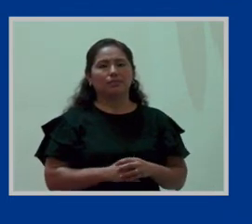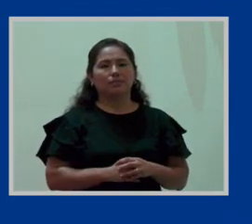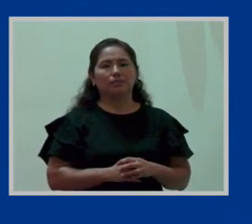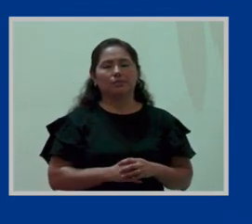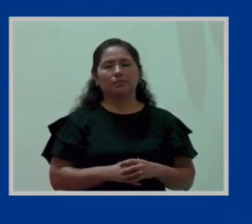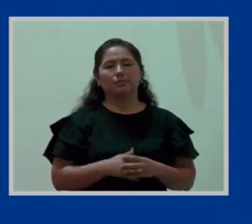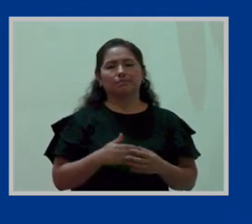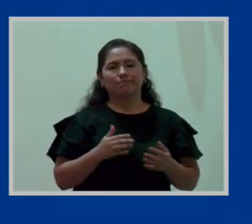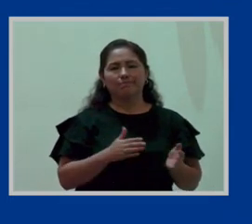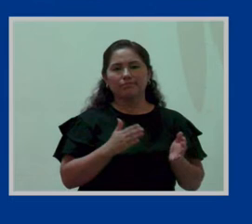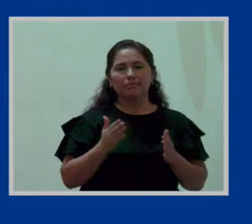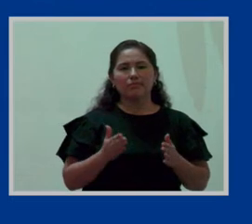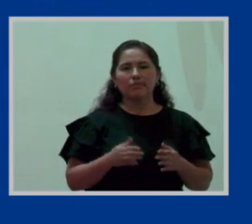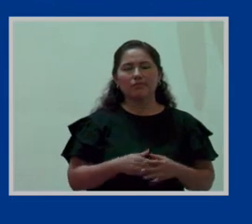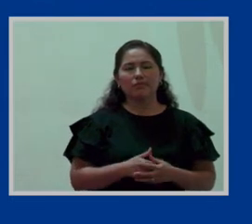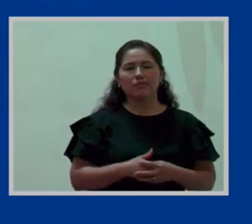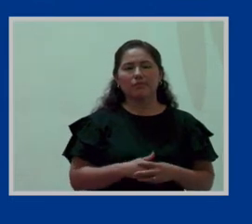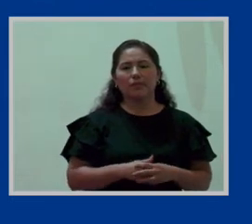Continuamos.